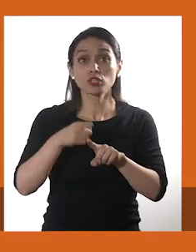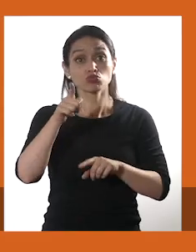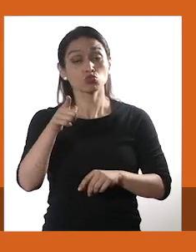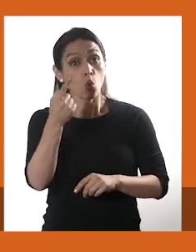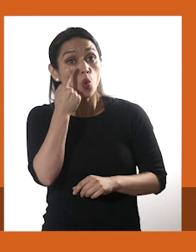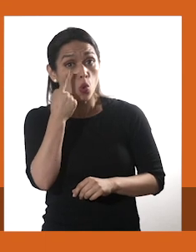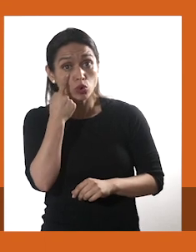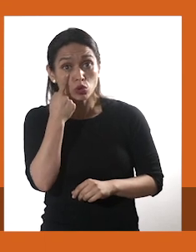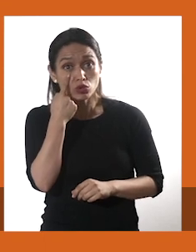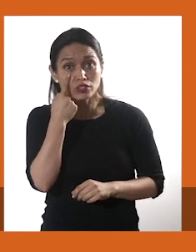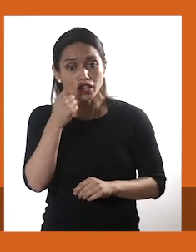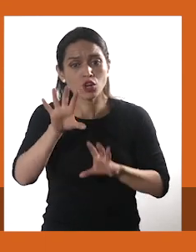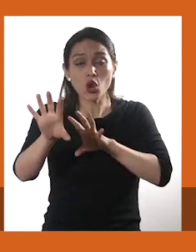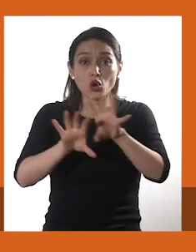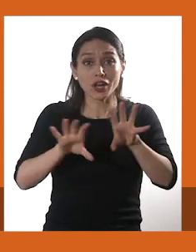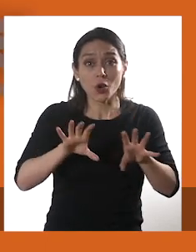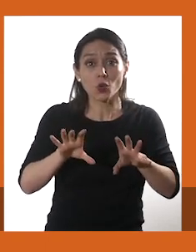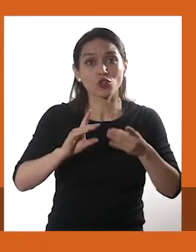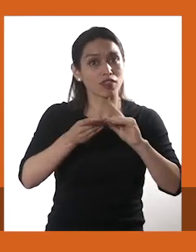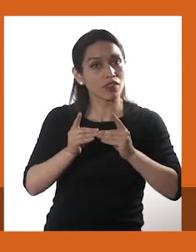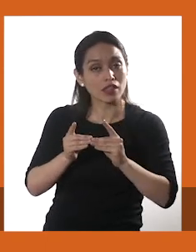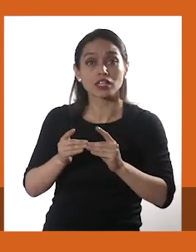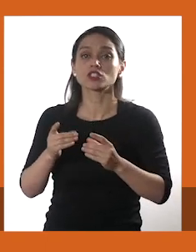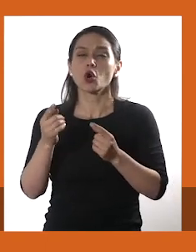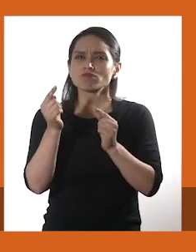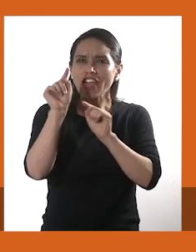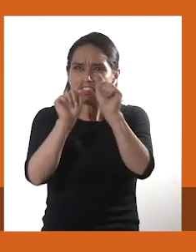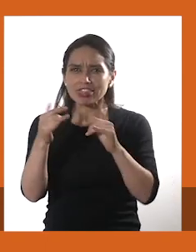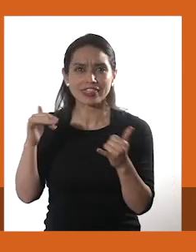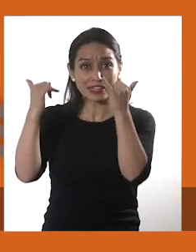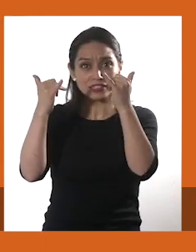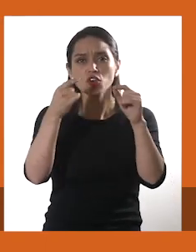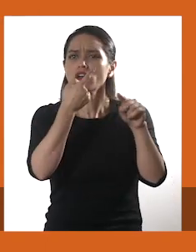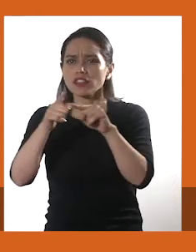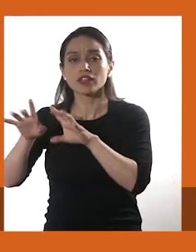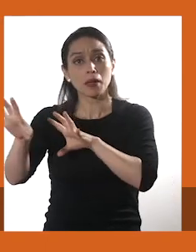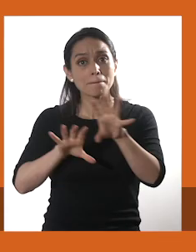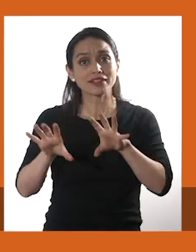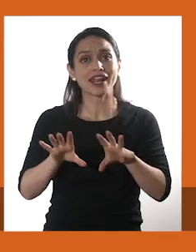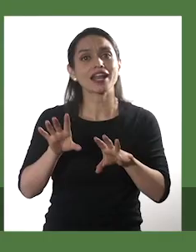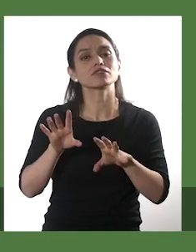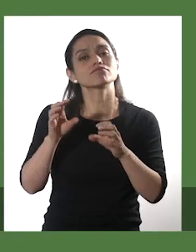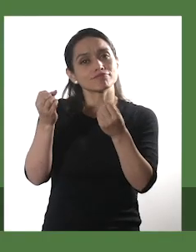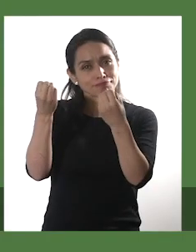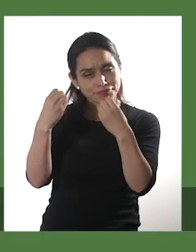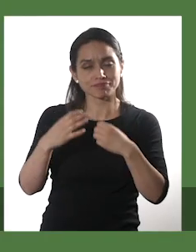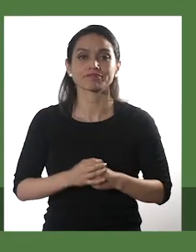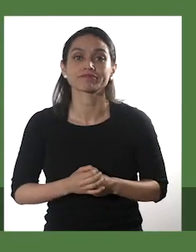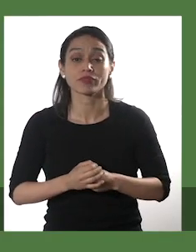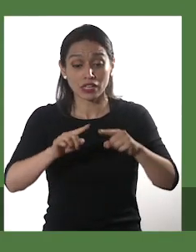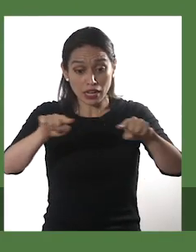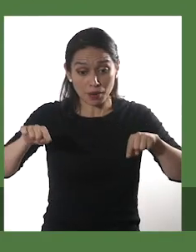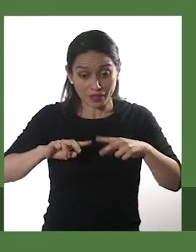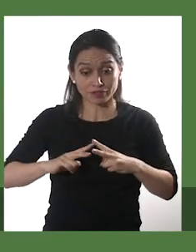puedes conocer nuestros recursos didácticos, interactivos, juegos y otros materiales educativos. La Maqueta